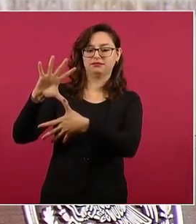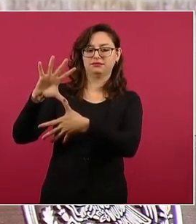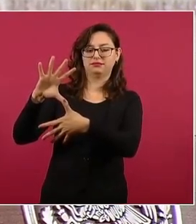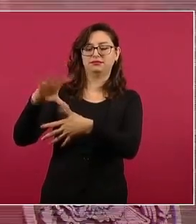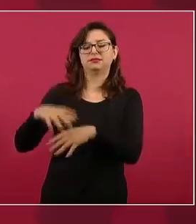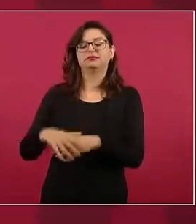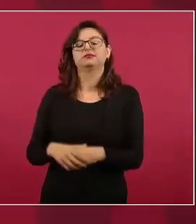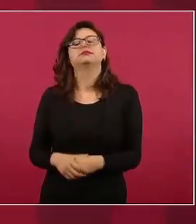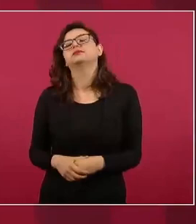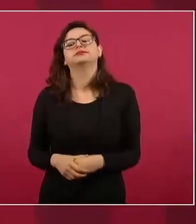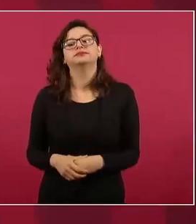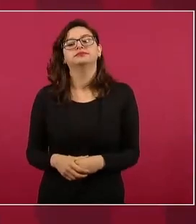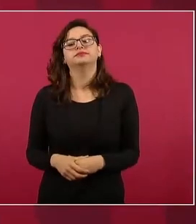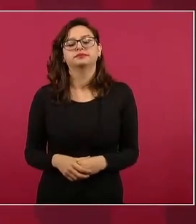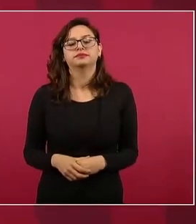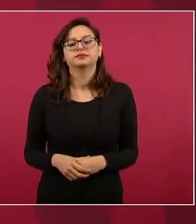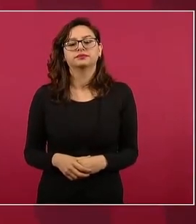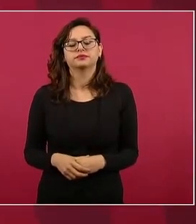para